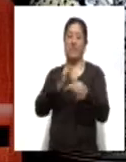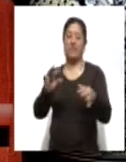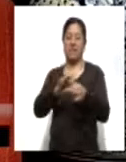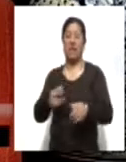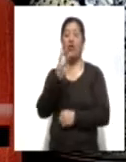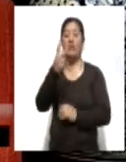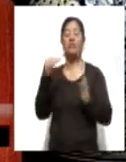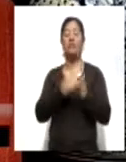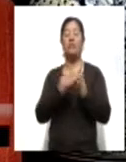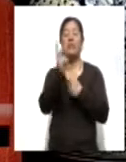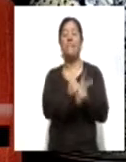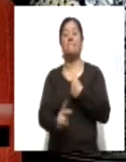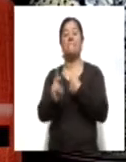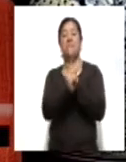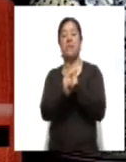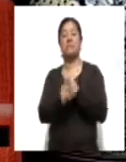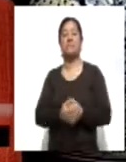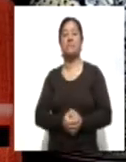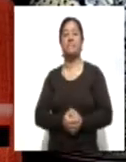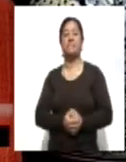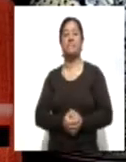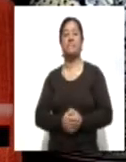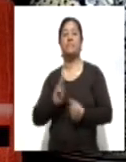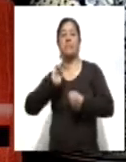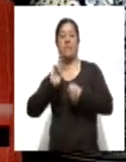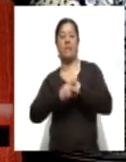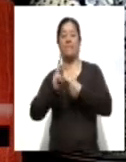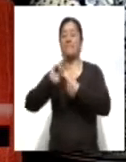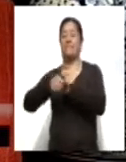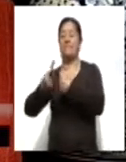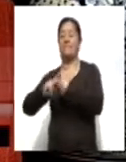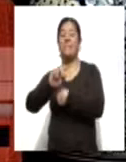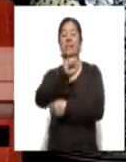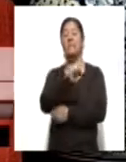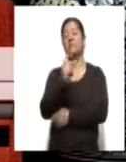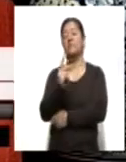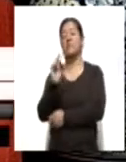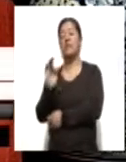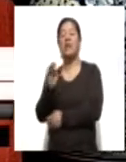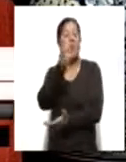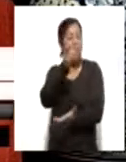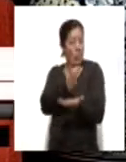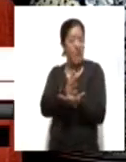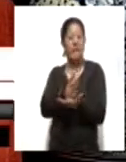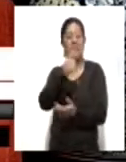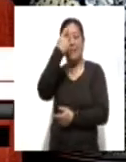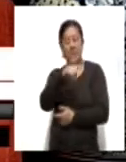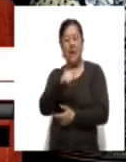mil plazas del Servicio de Protección Federal puestas a disposición exclusivamente